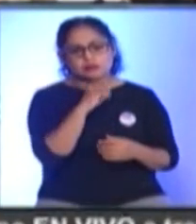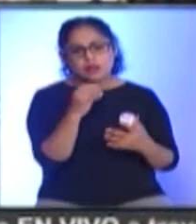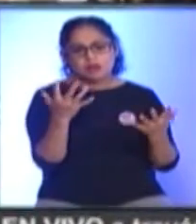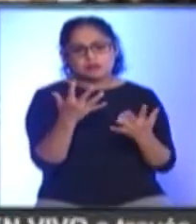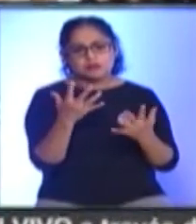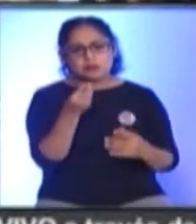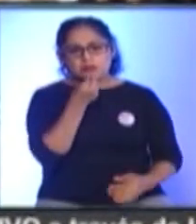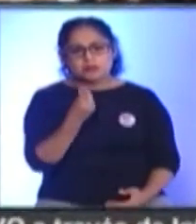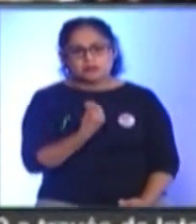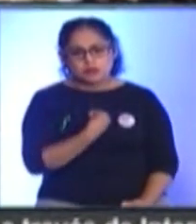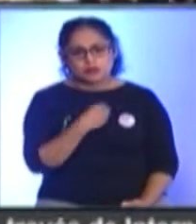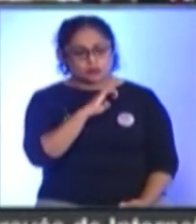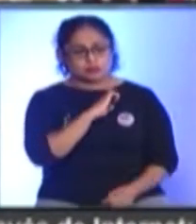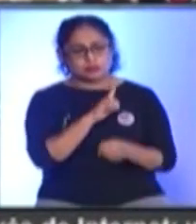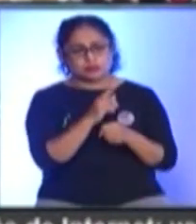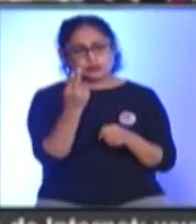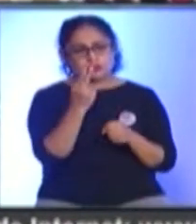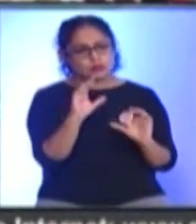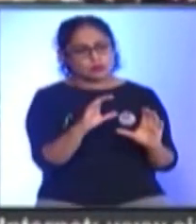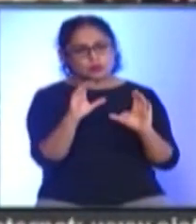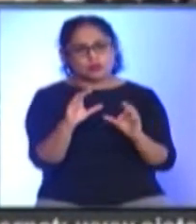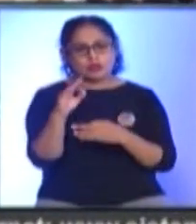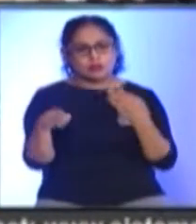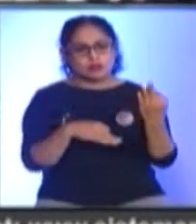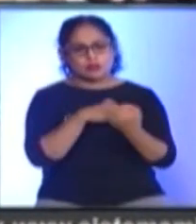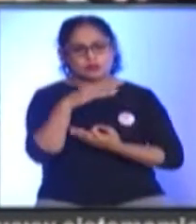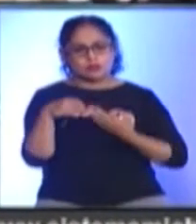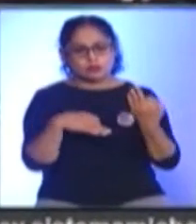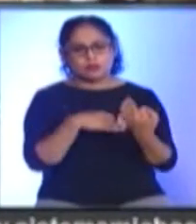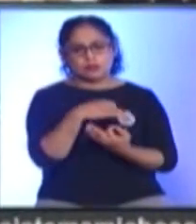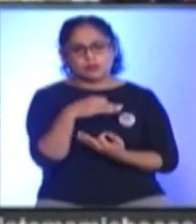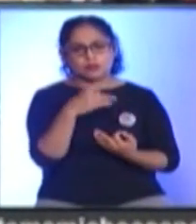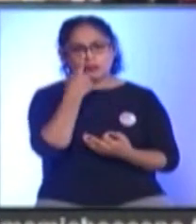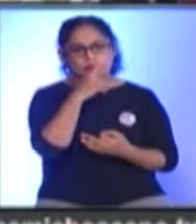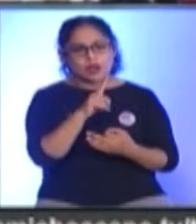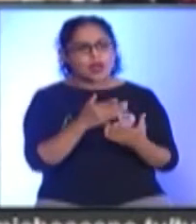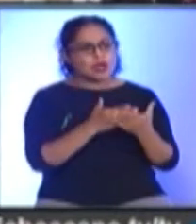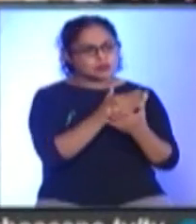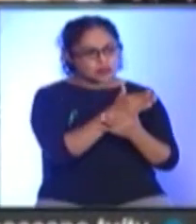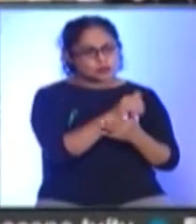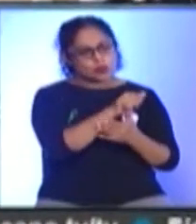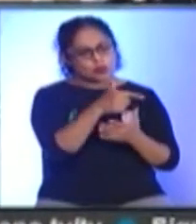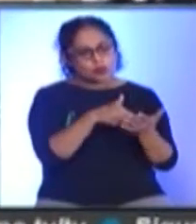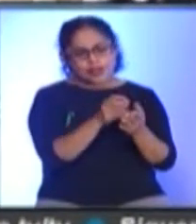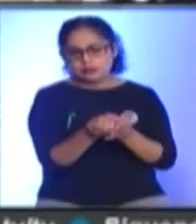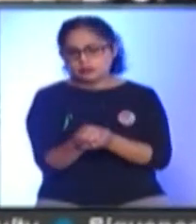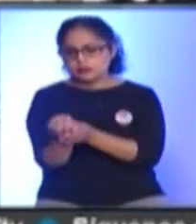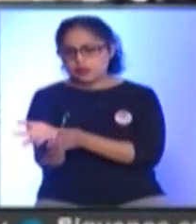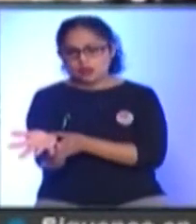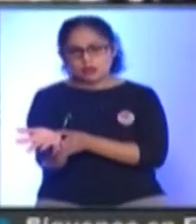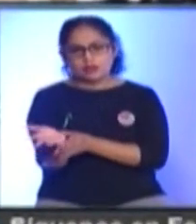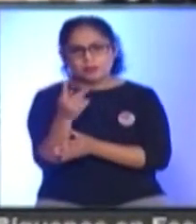Es tener Especial Cuidado En todos Los panteones Tener Vías De acceso Y de salida Para poder Tener Pues una